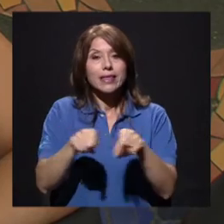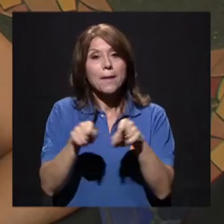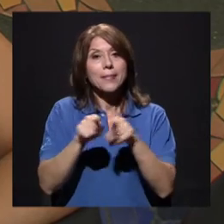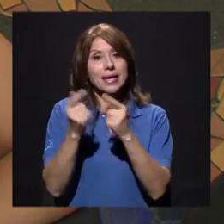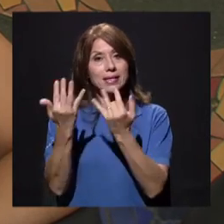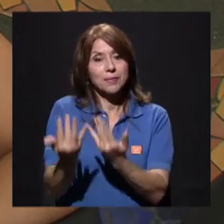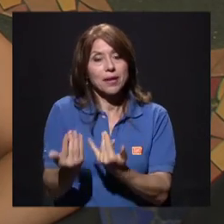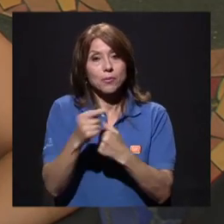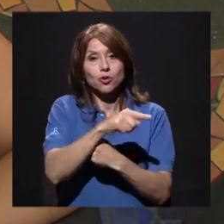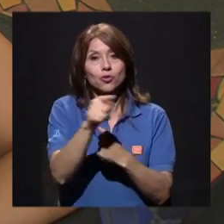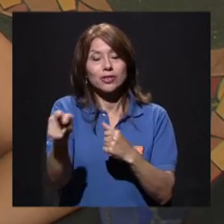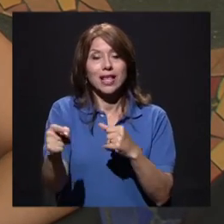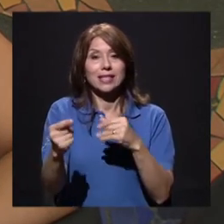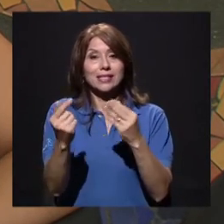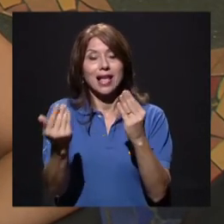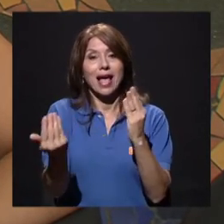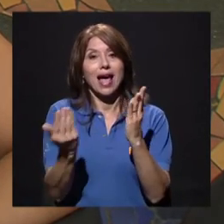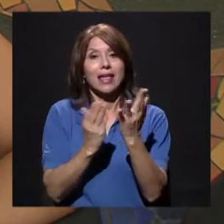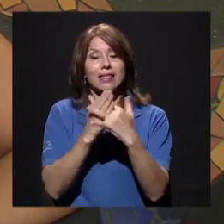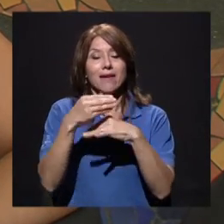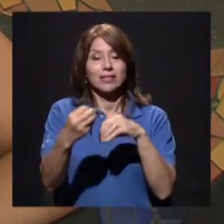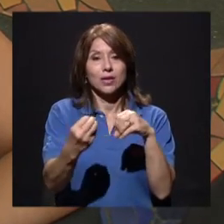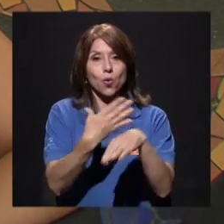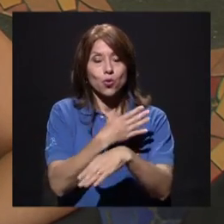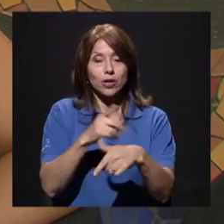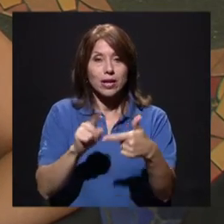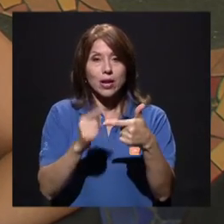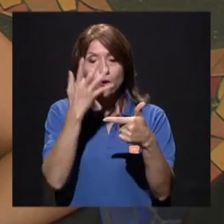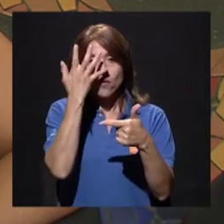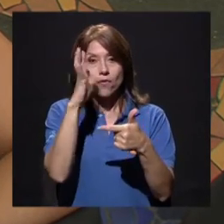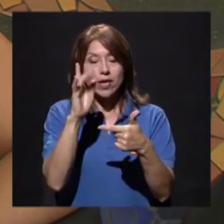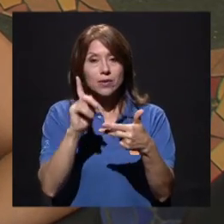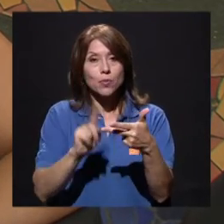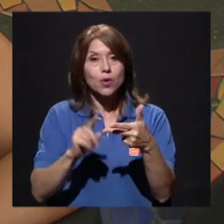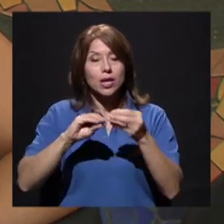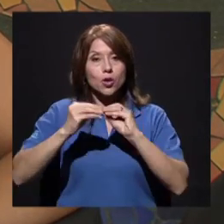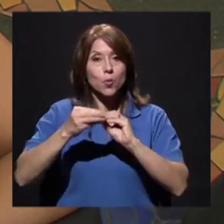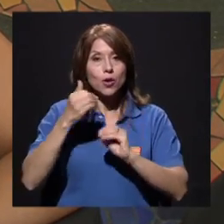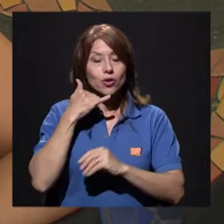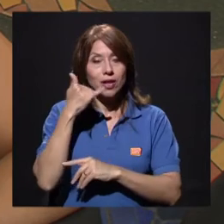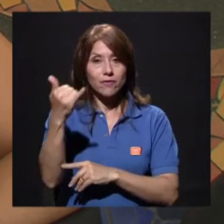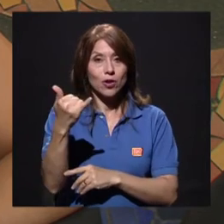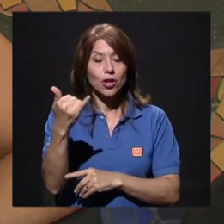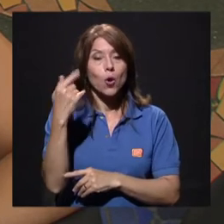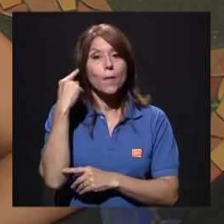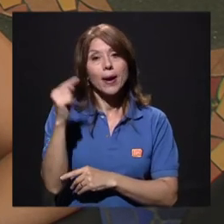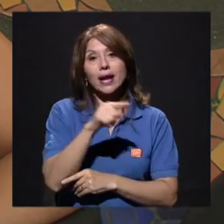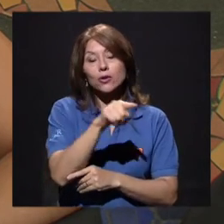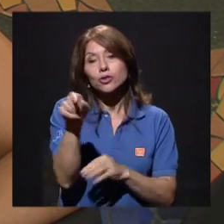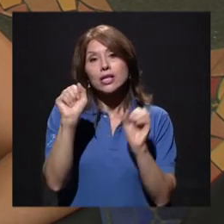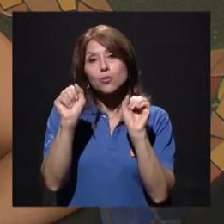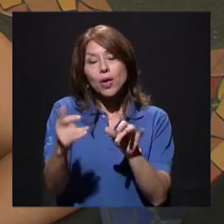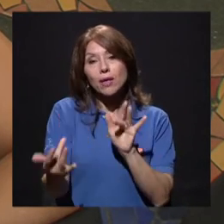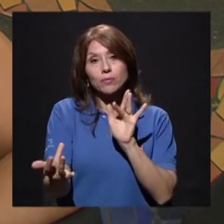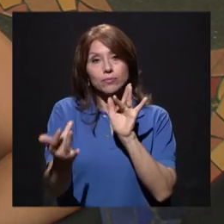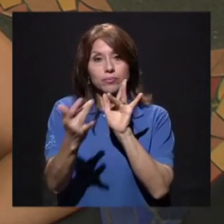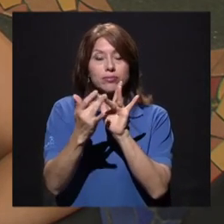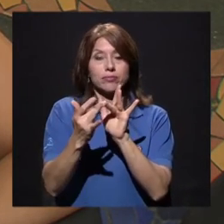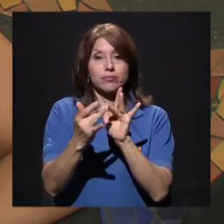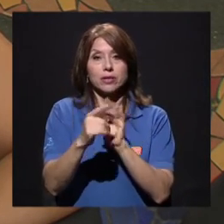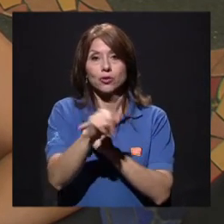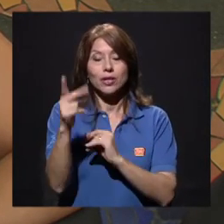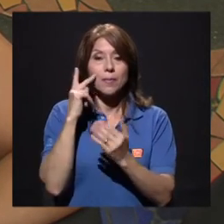Les esperamos también en nuestro correo electrónico, nuestra página de Facebook y nuestro número telefónico para que nos hagan